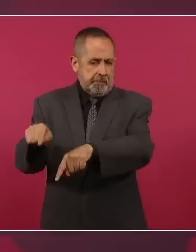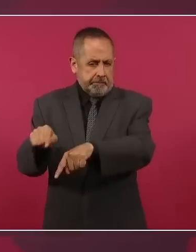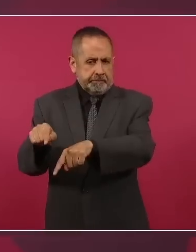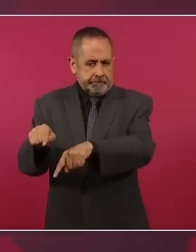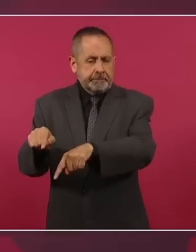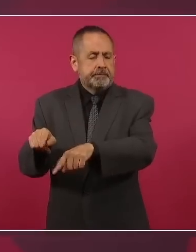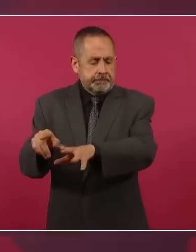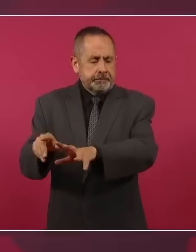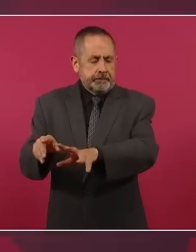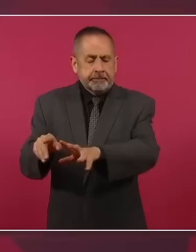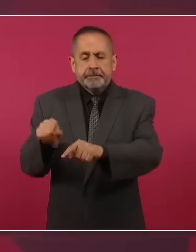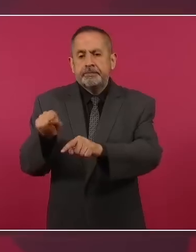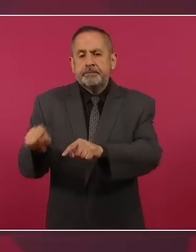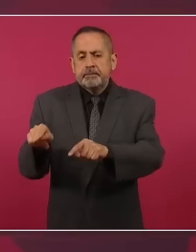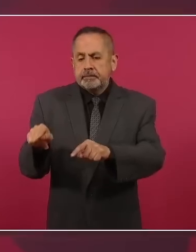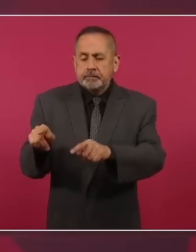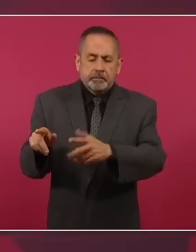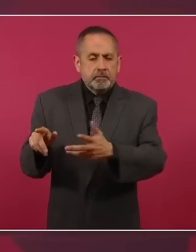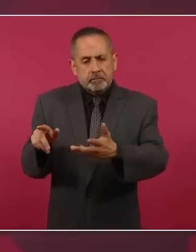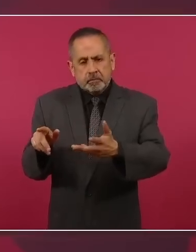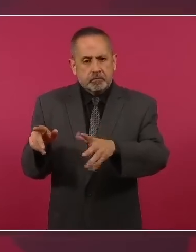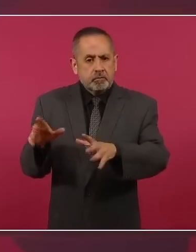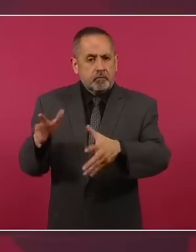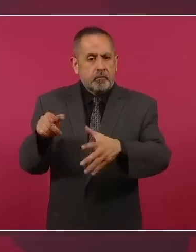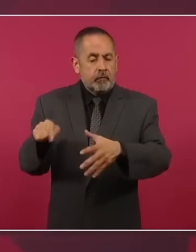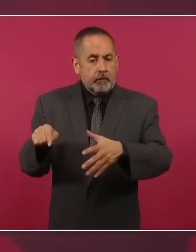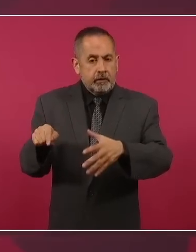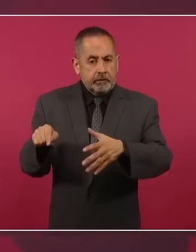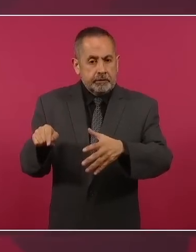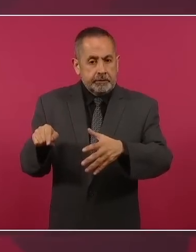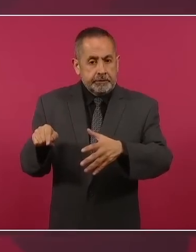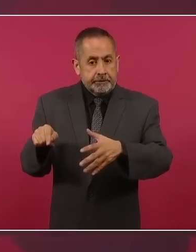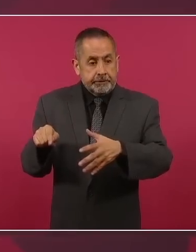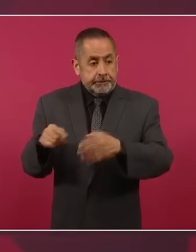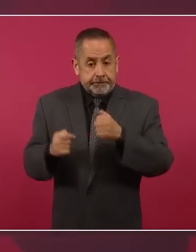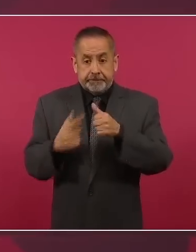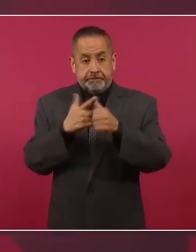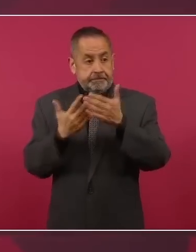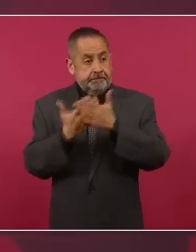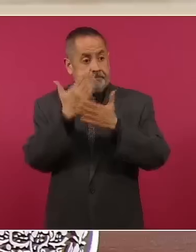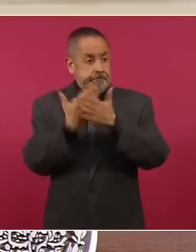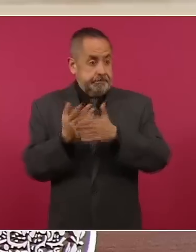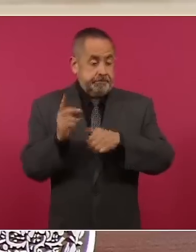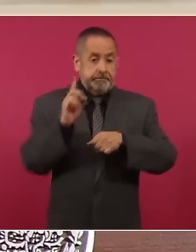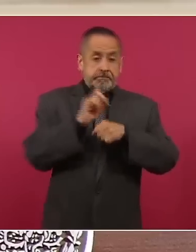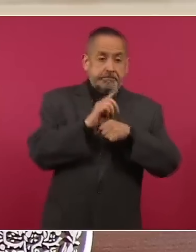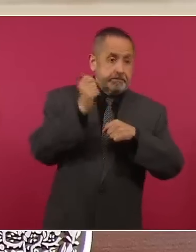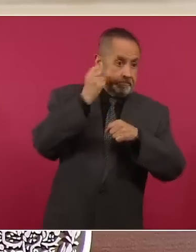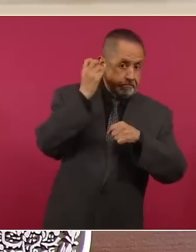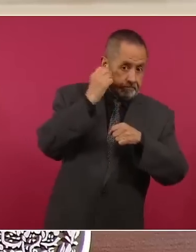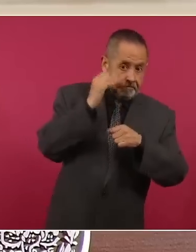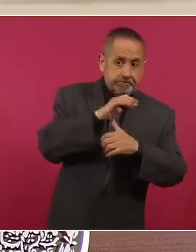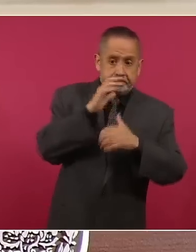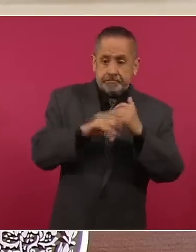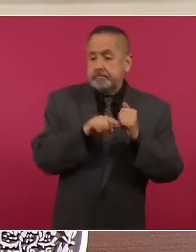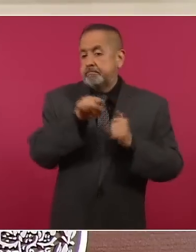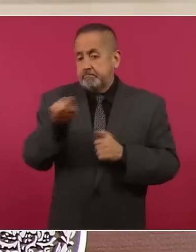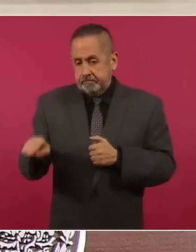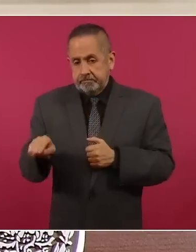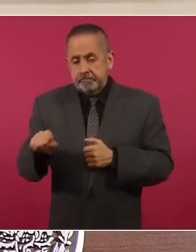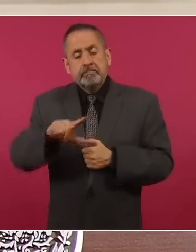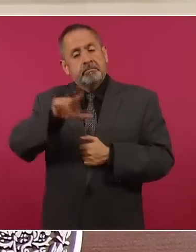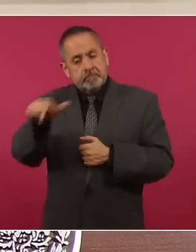de ese acto, esa ceremonia, vamos de nuevo al Istmo,